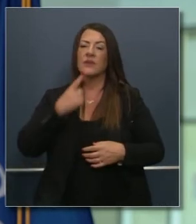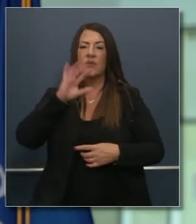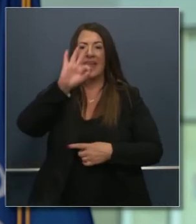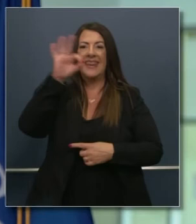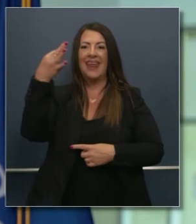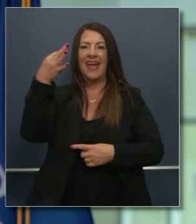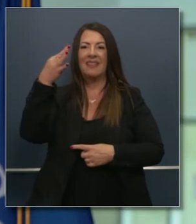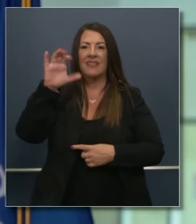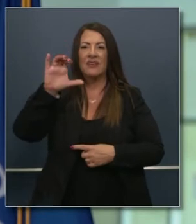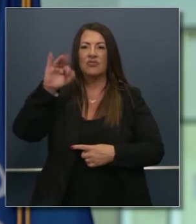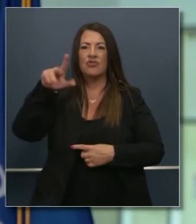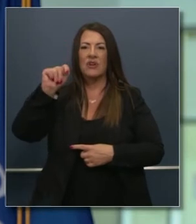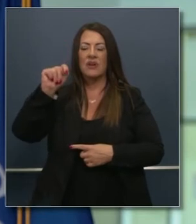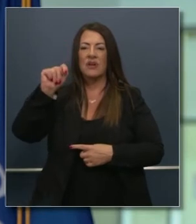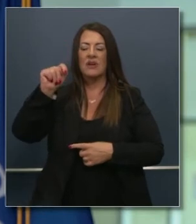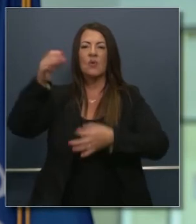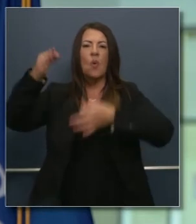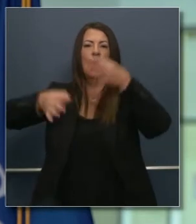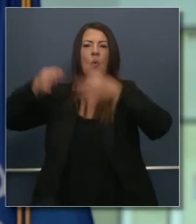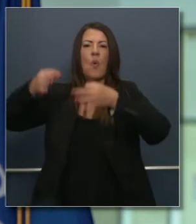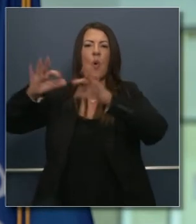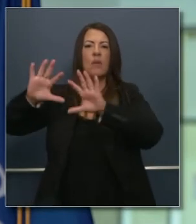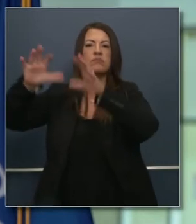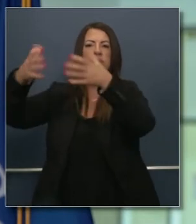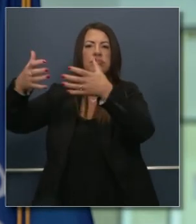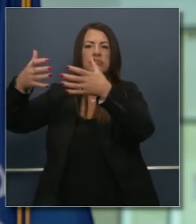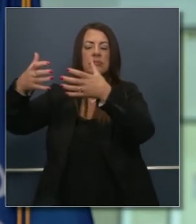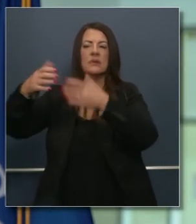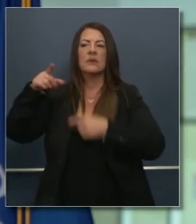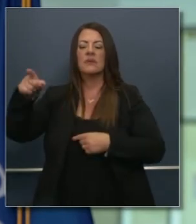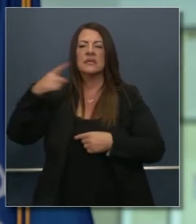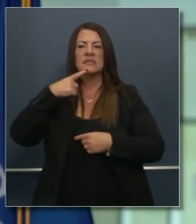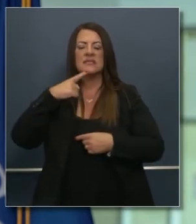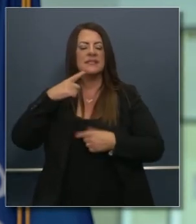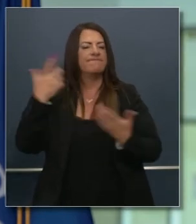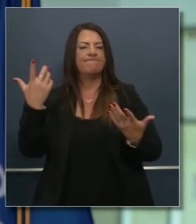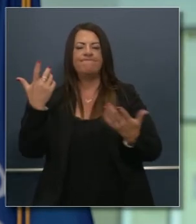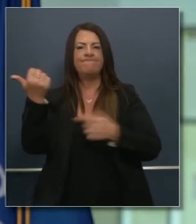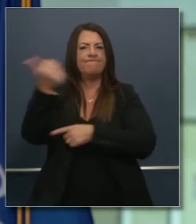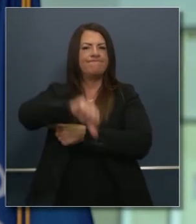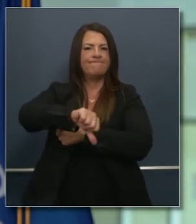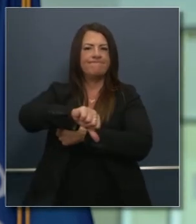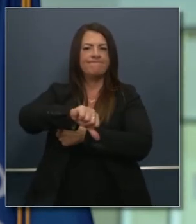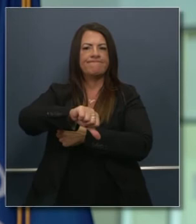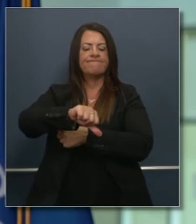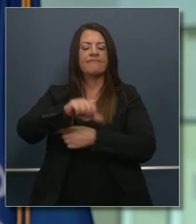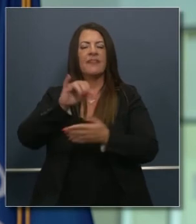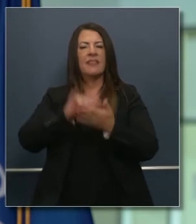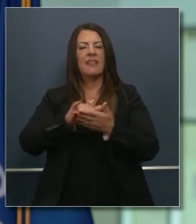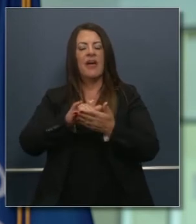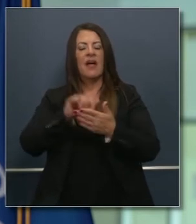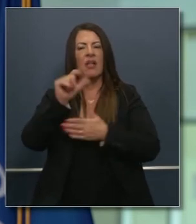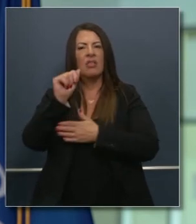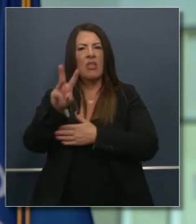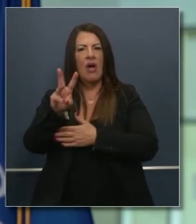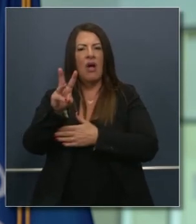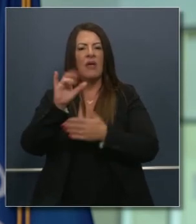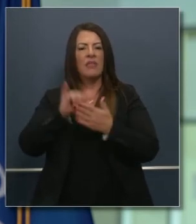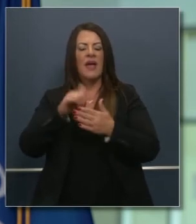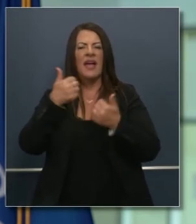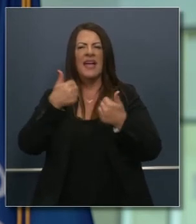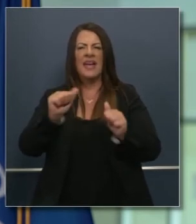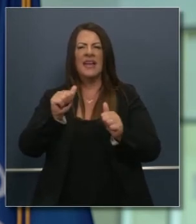el tribunal de apelaciones del noveno circuito eliminó la ley del 2016 de tener